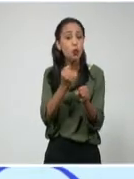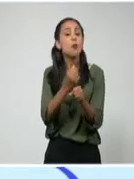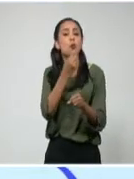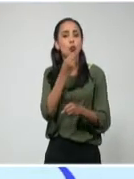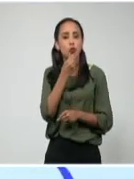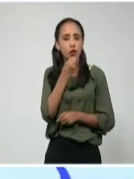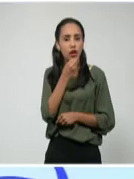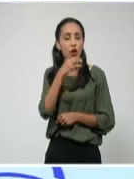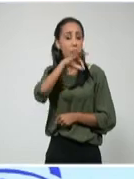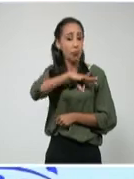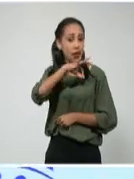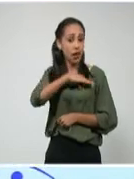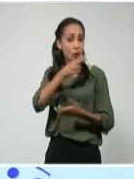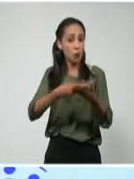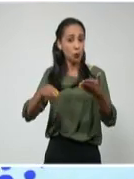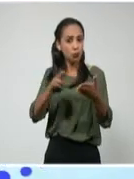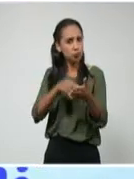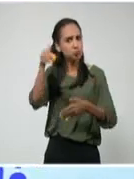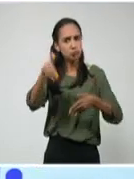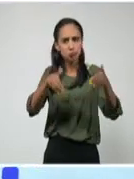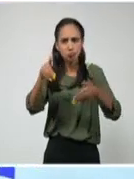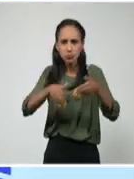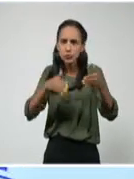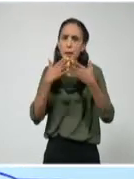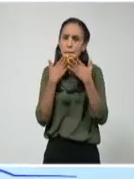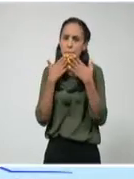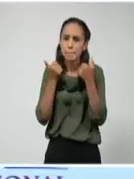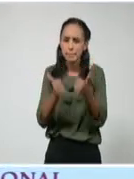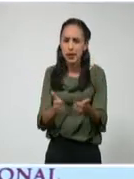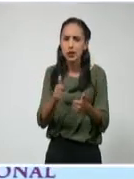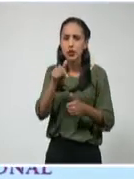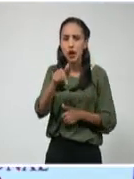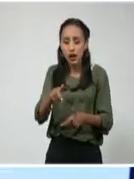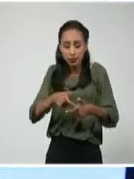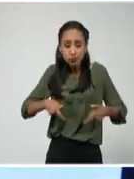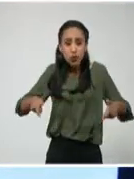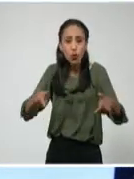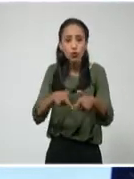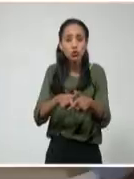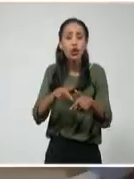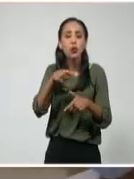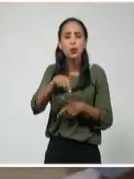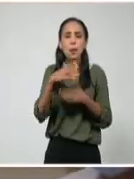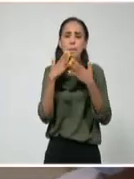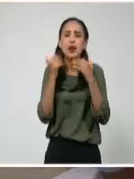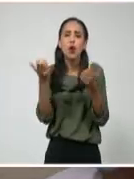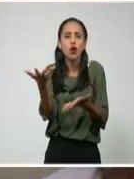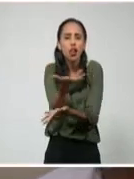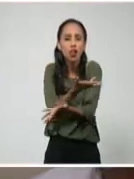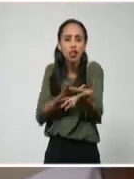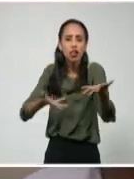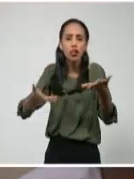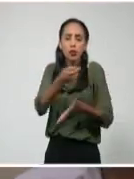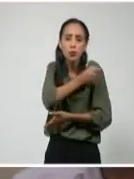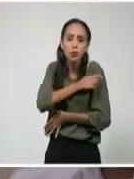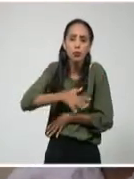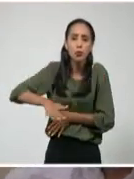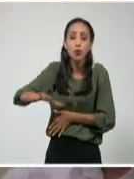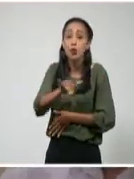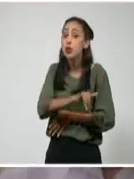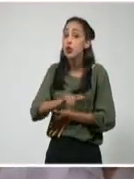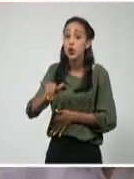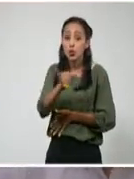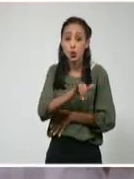Poder Popular mantuvieran una participación más activa en las circunficciones, lograran mayor interacción con la población e impregnaran